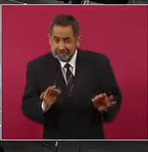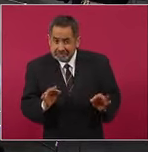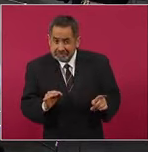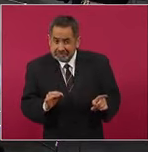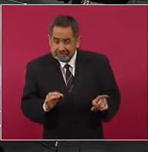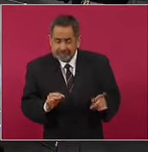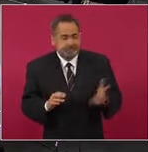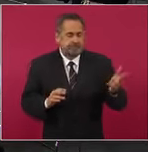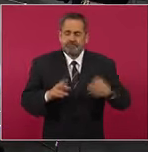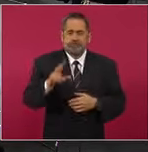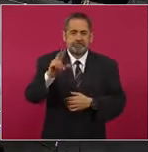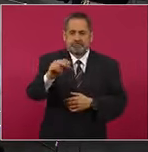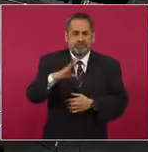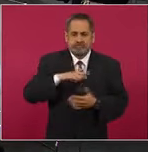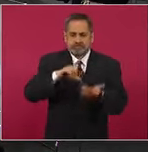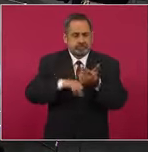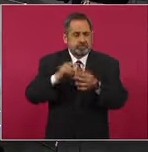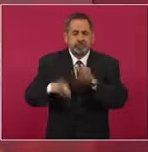No.